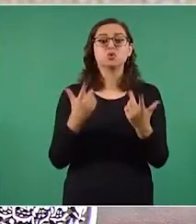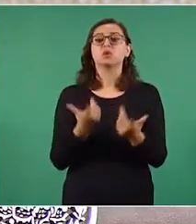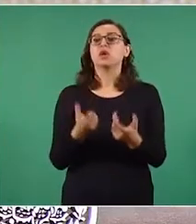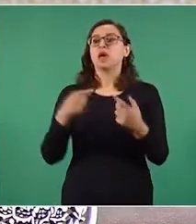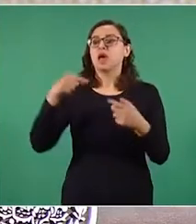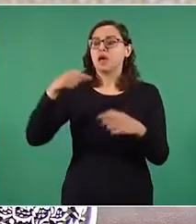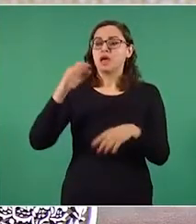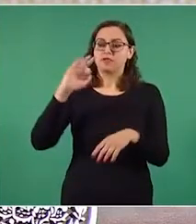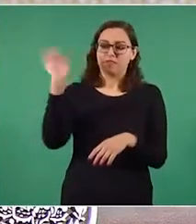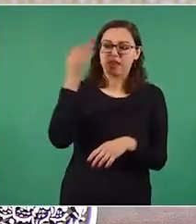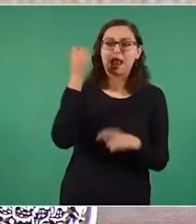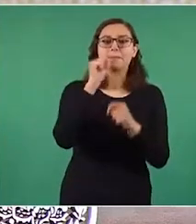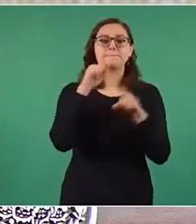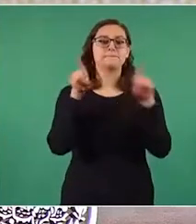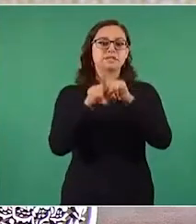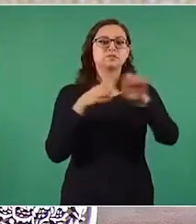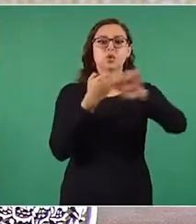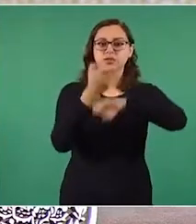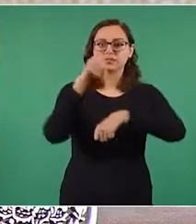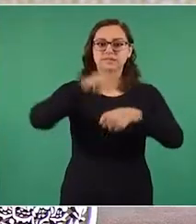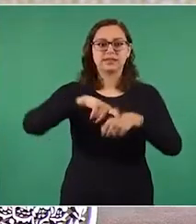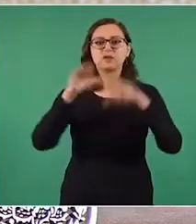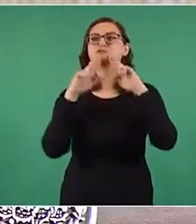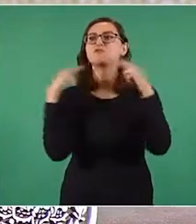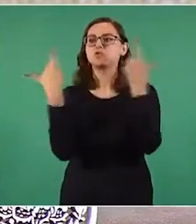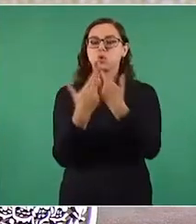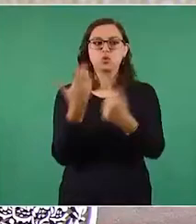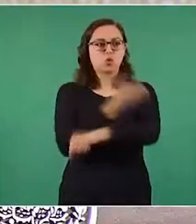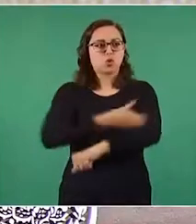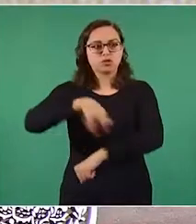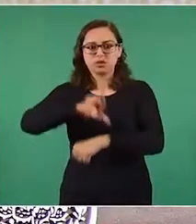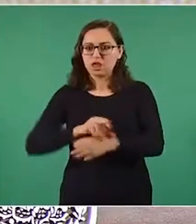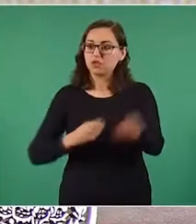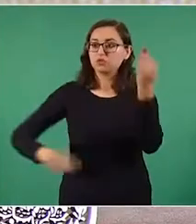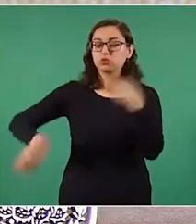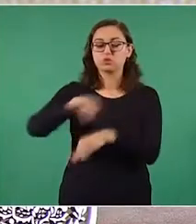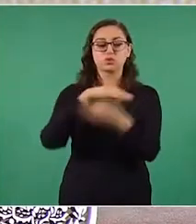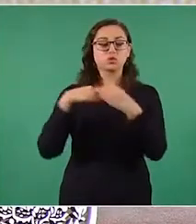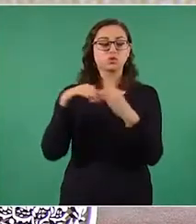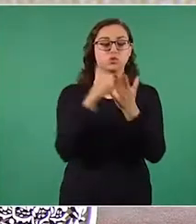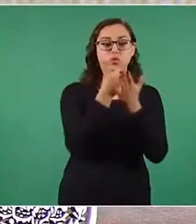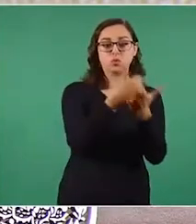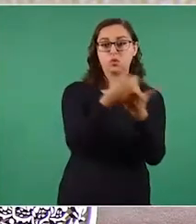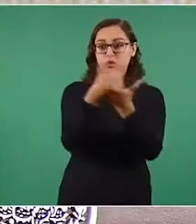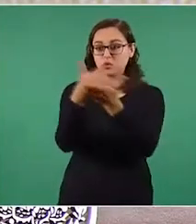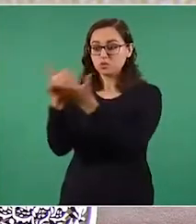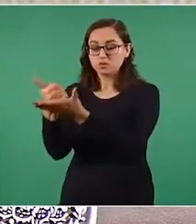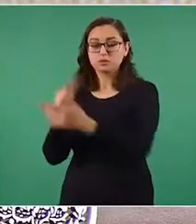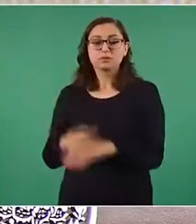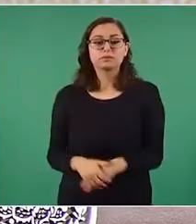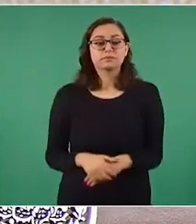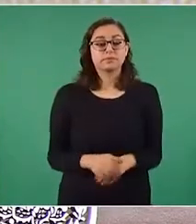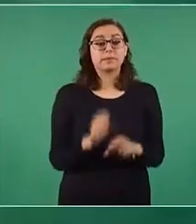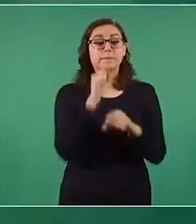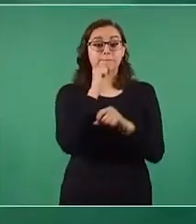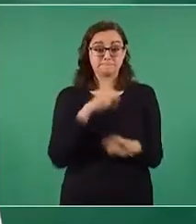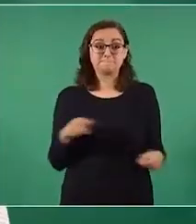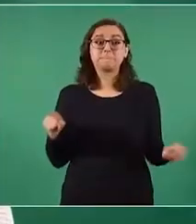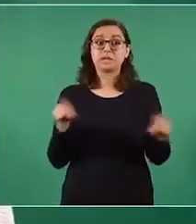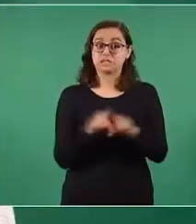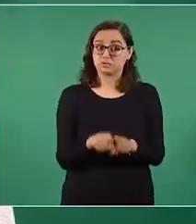de mejor manera la ayuda. En otro punto, queremos aclarar que la semana pasada se presentó un mensaje